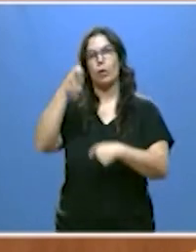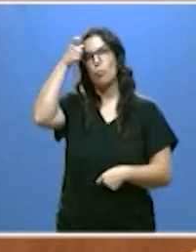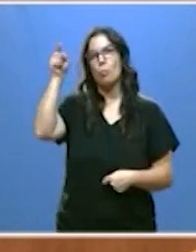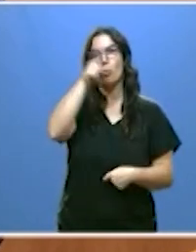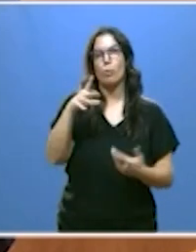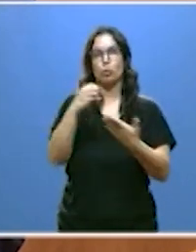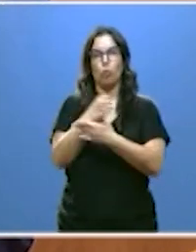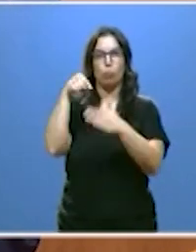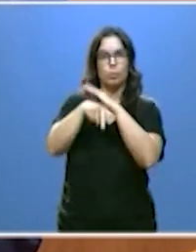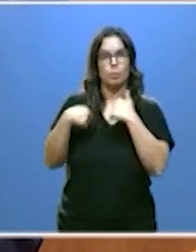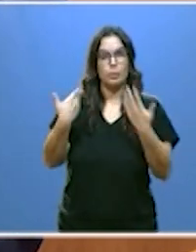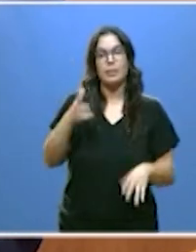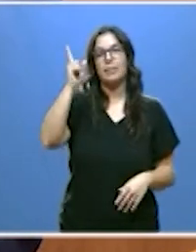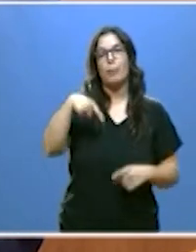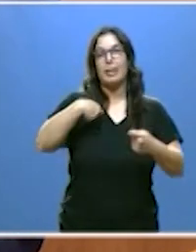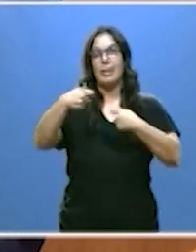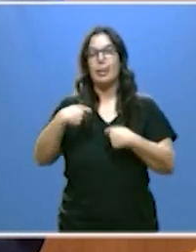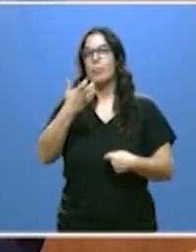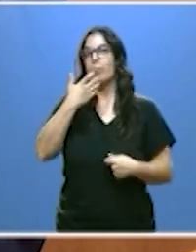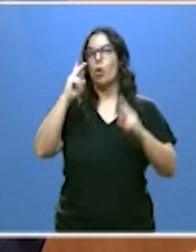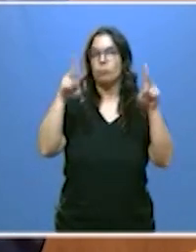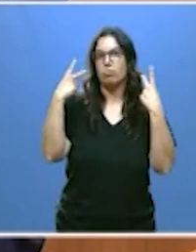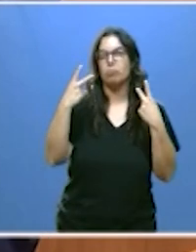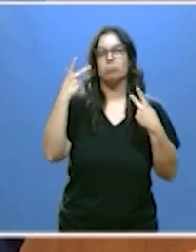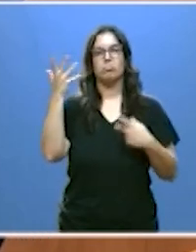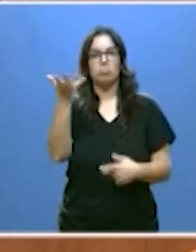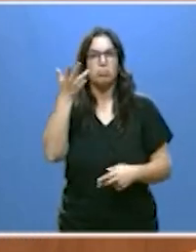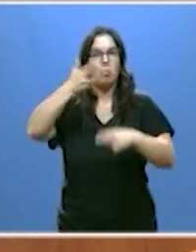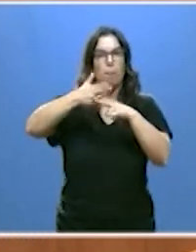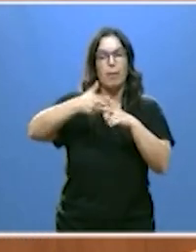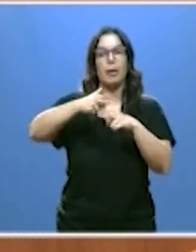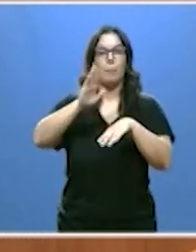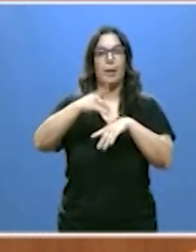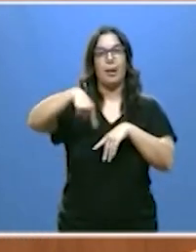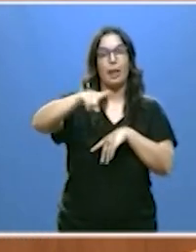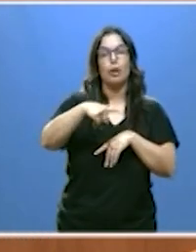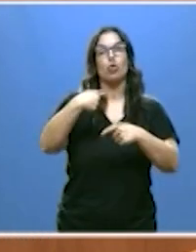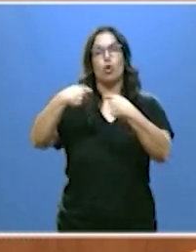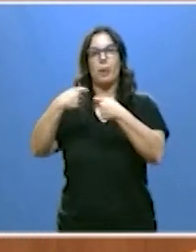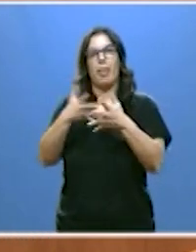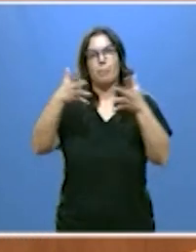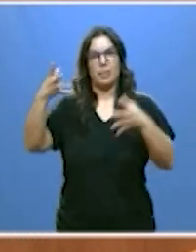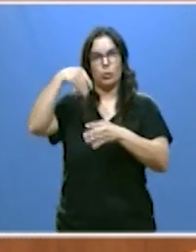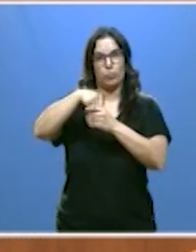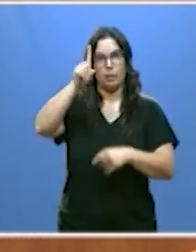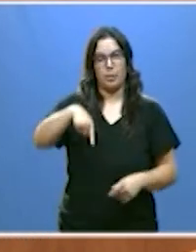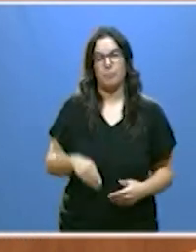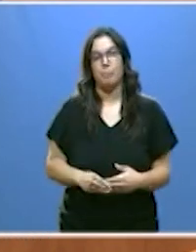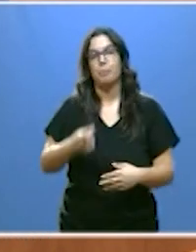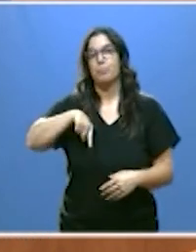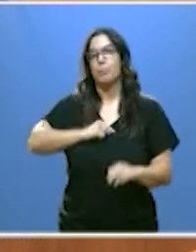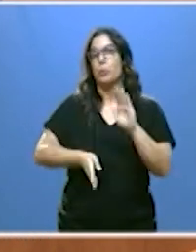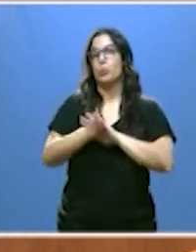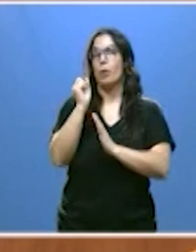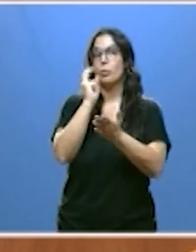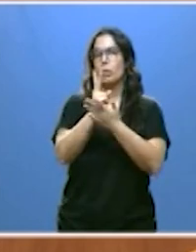y a otros establecimientos como el de la hostelería para que amplíen su actividad a la comercial y vamos a seguir apostando por